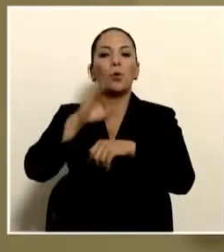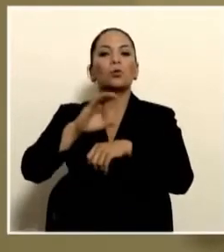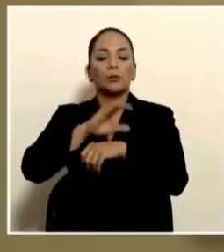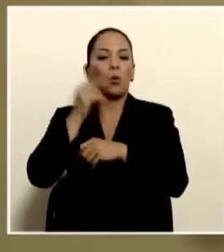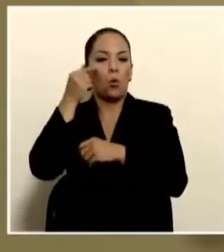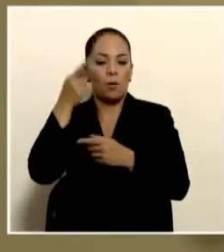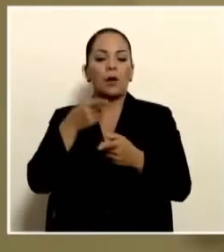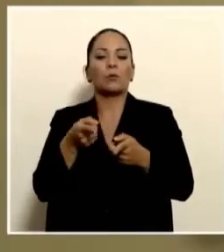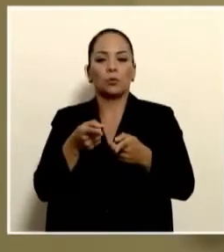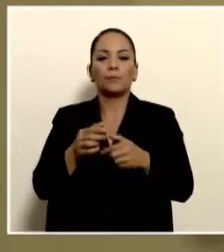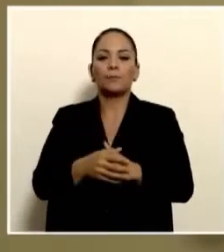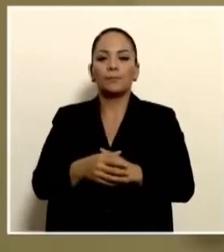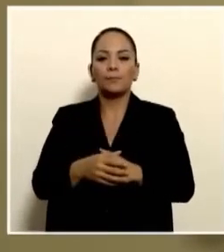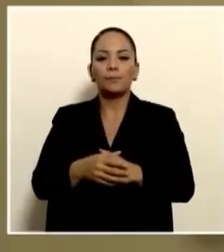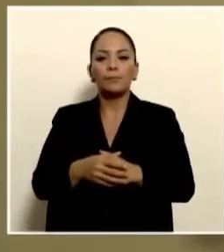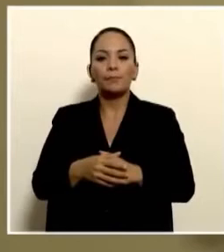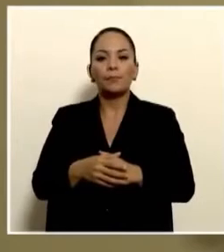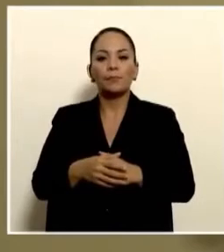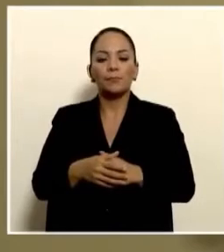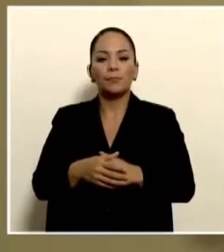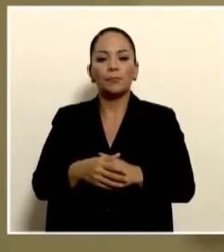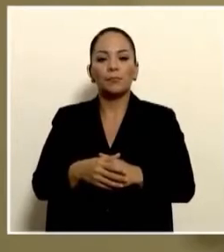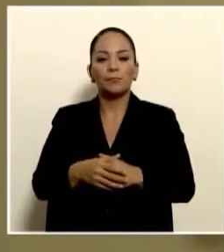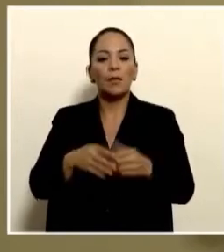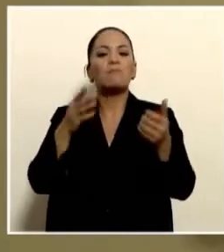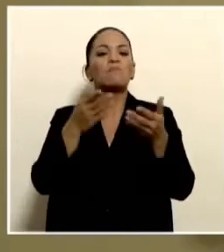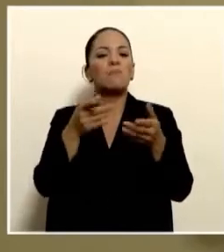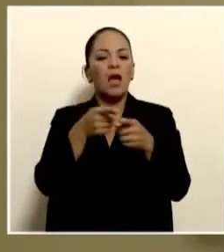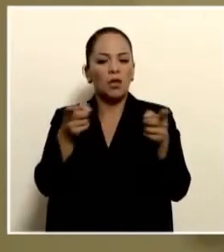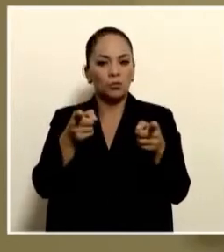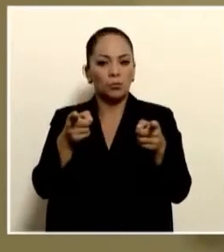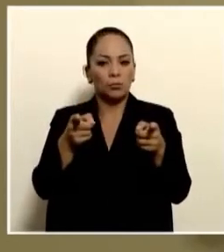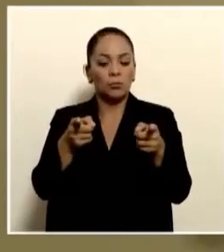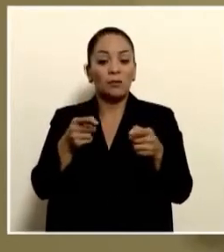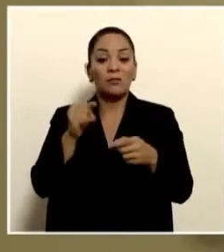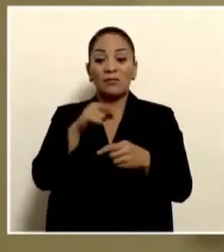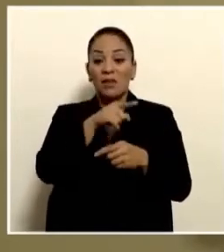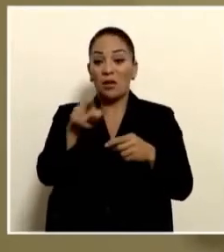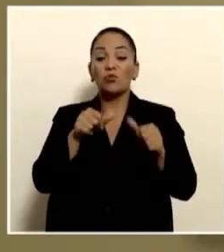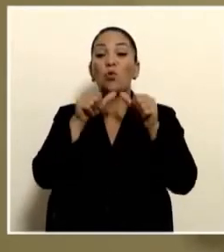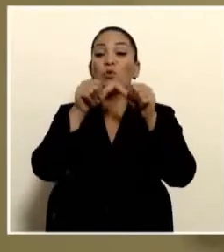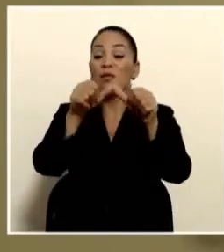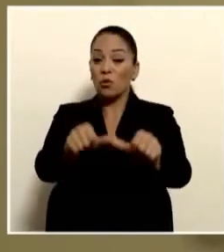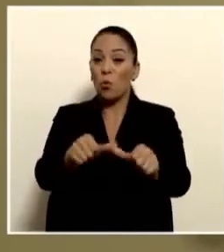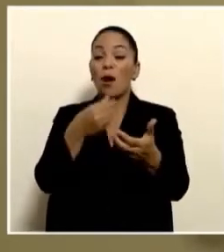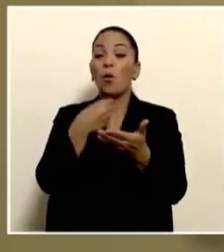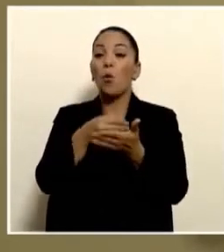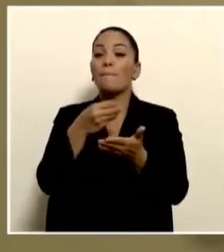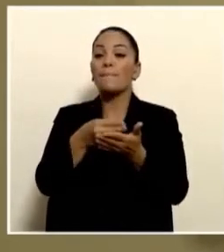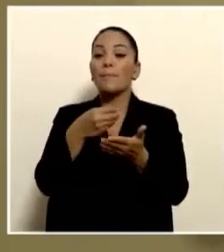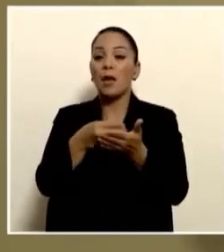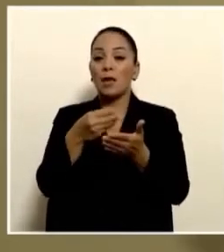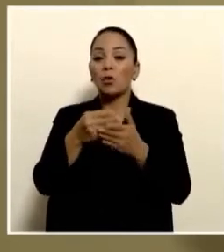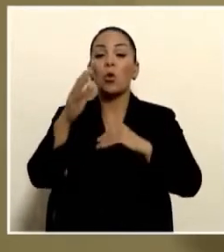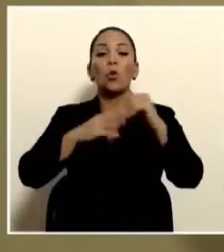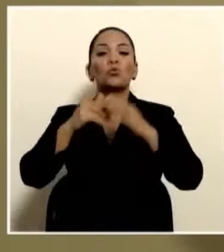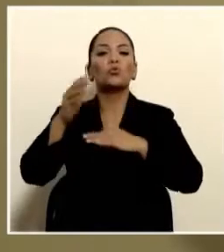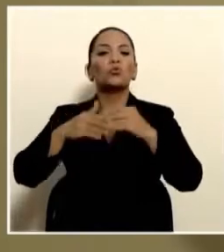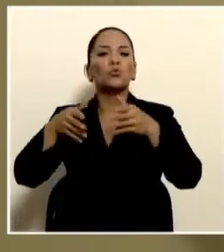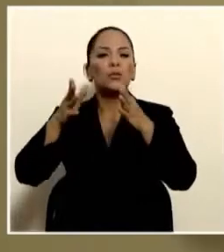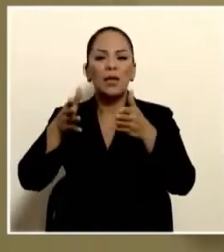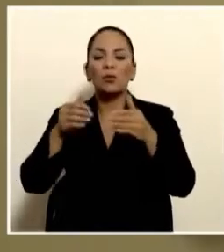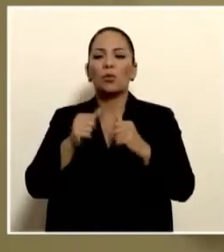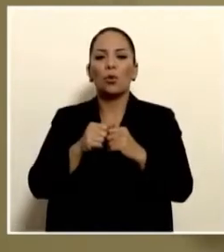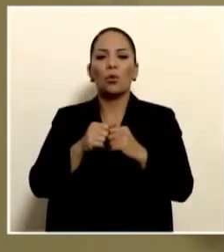Gobierno, que, uno, continúen comprando, construyendo